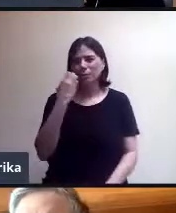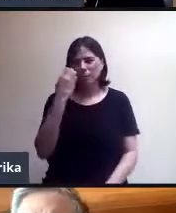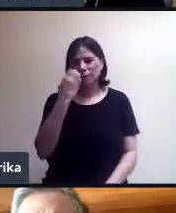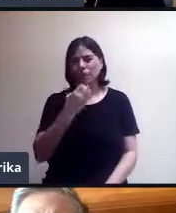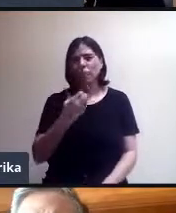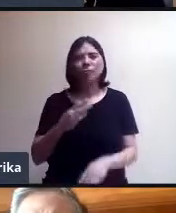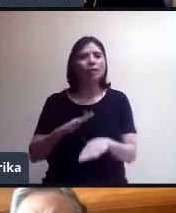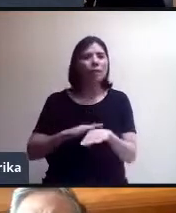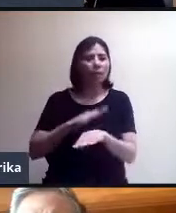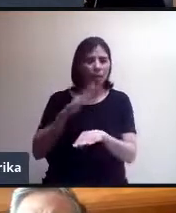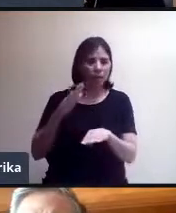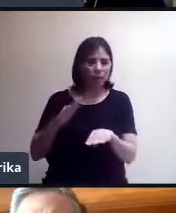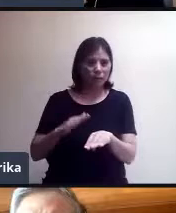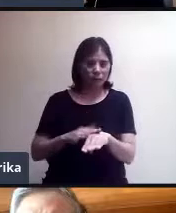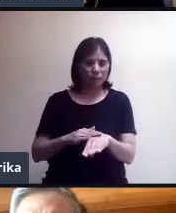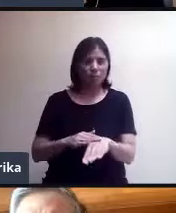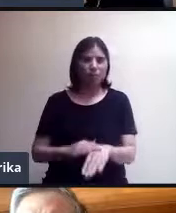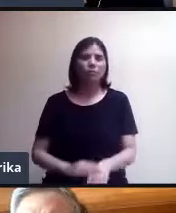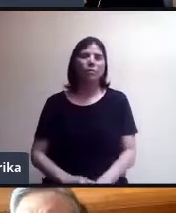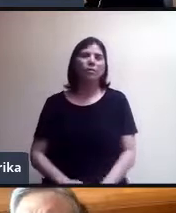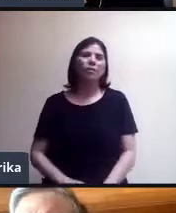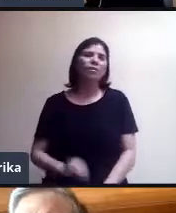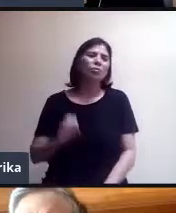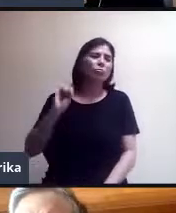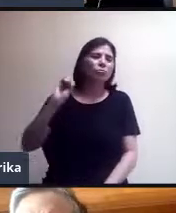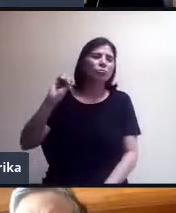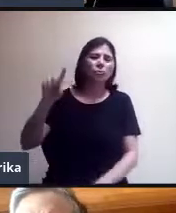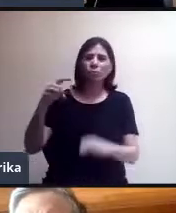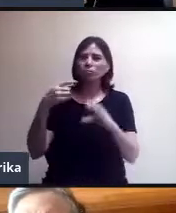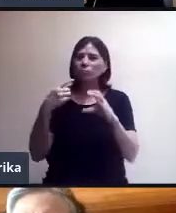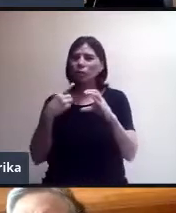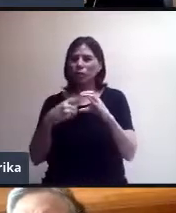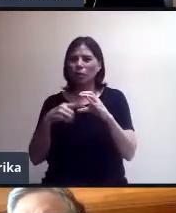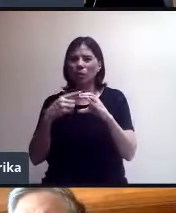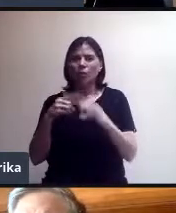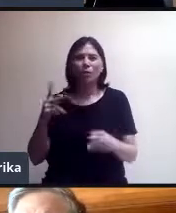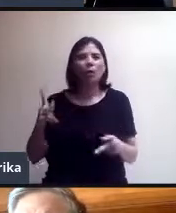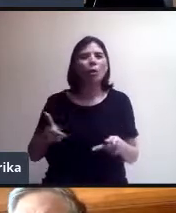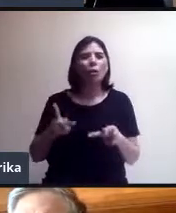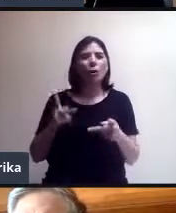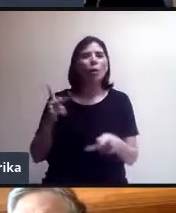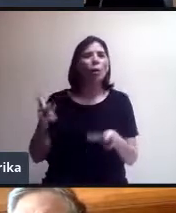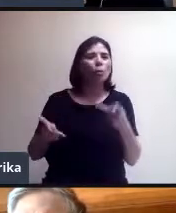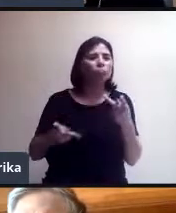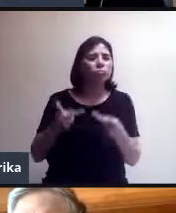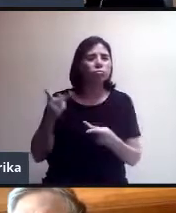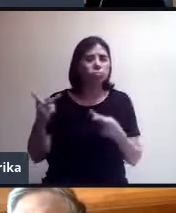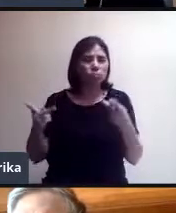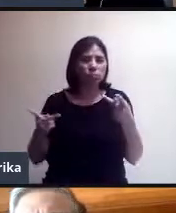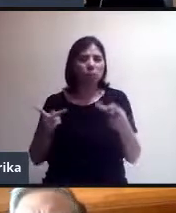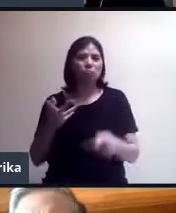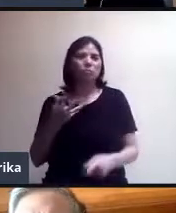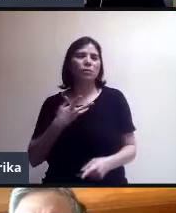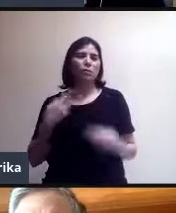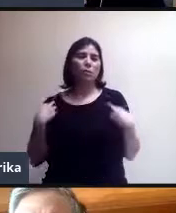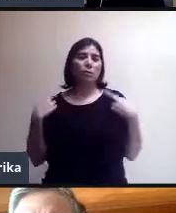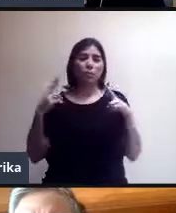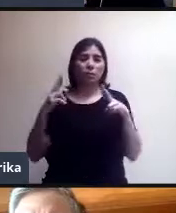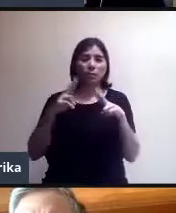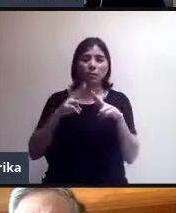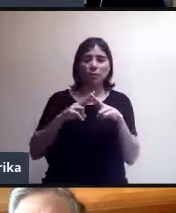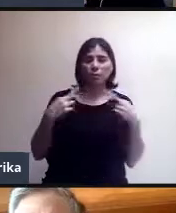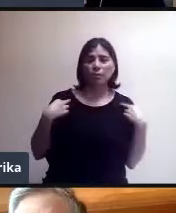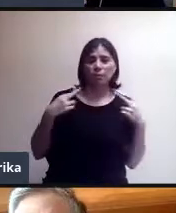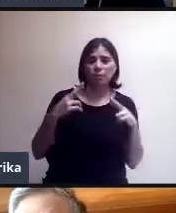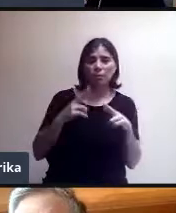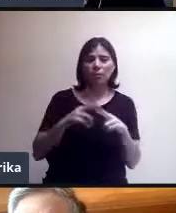bueno, esto es de lo que nos han escrito al correo electrónico, de las inquietudes que tienen las maestras y los maestros. Todo esto es a